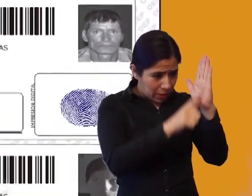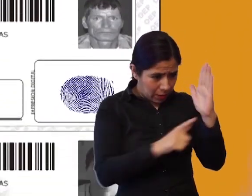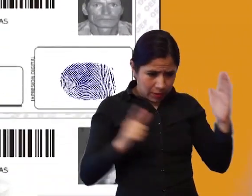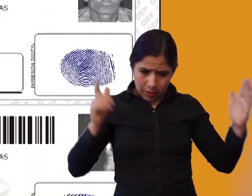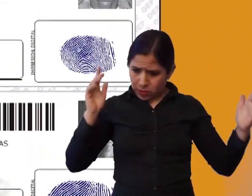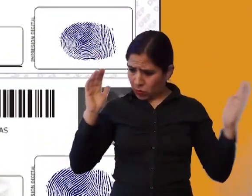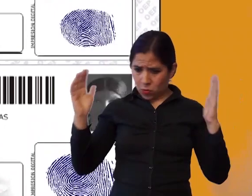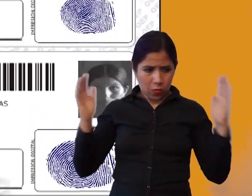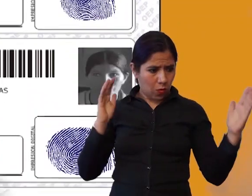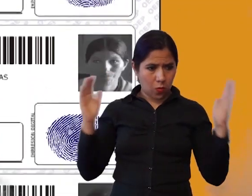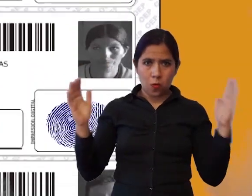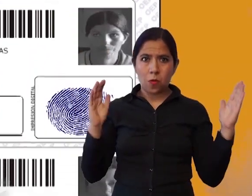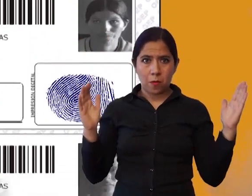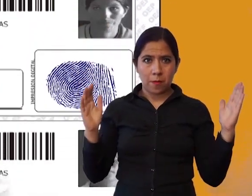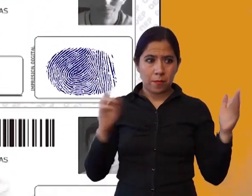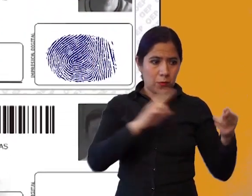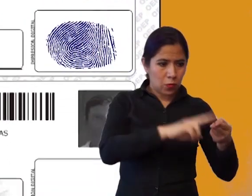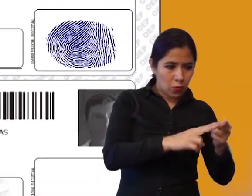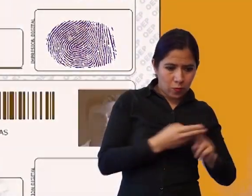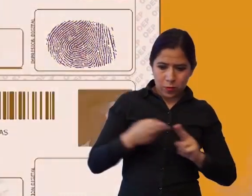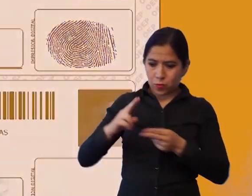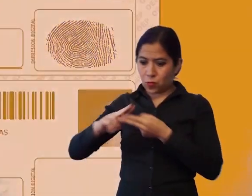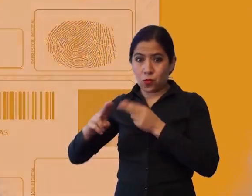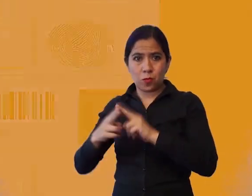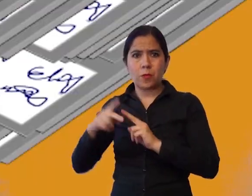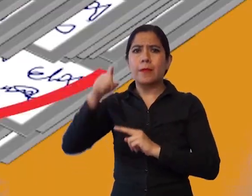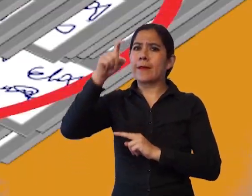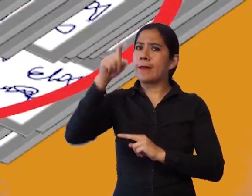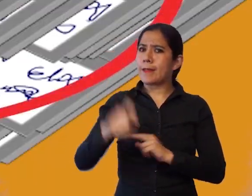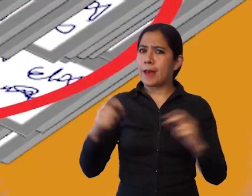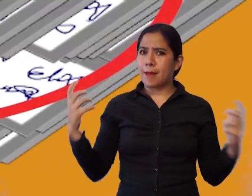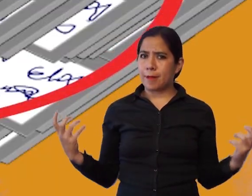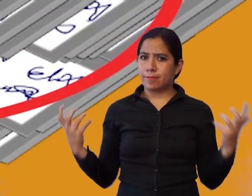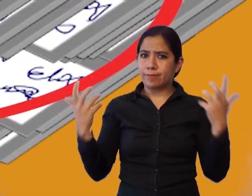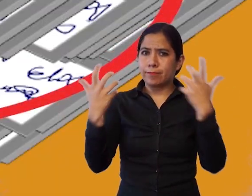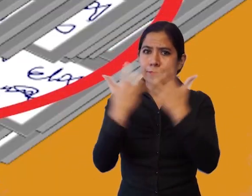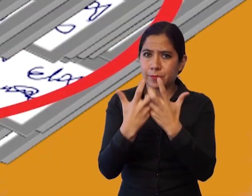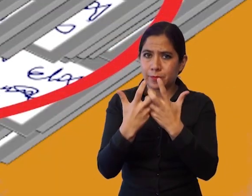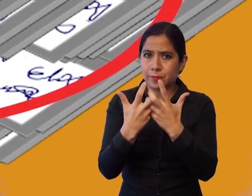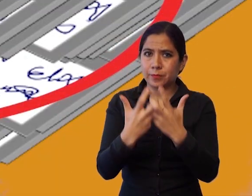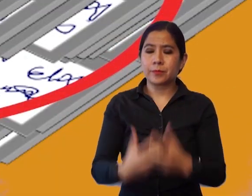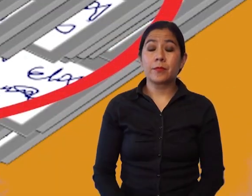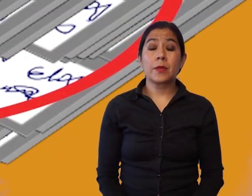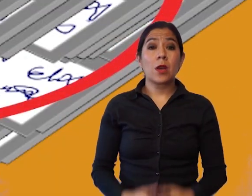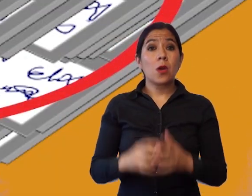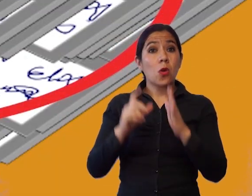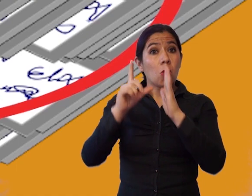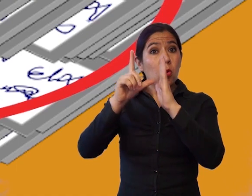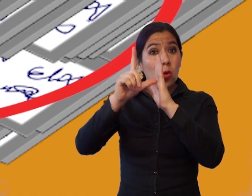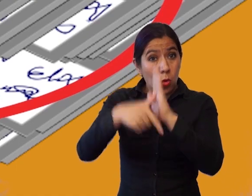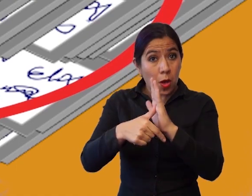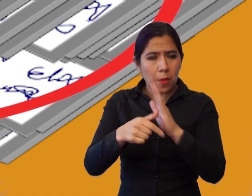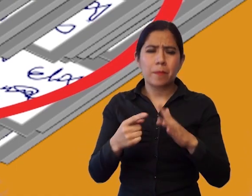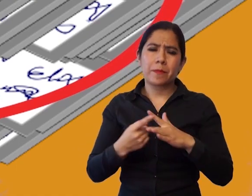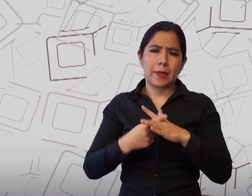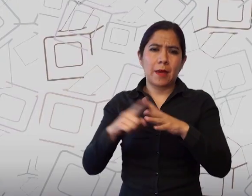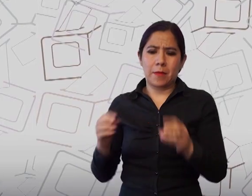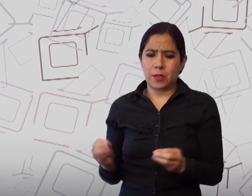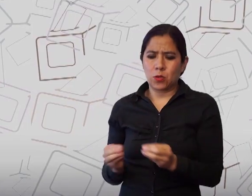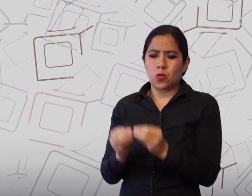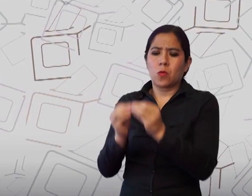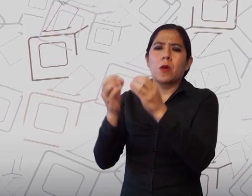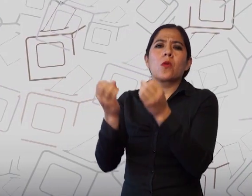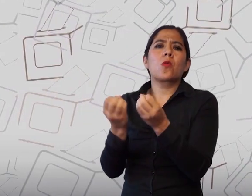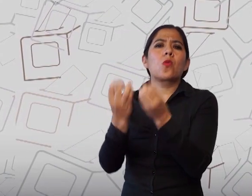habilitados. Ambos datos deben coincidir. Luego se inicia con el conteo de